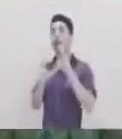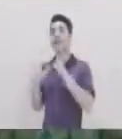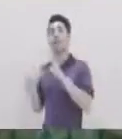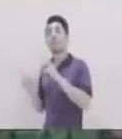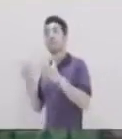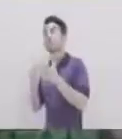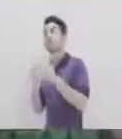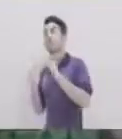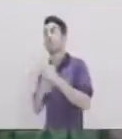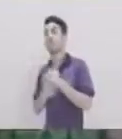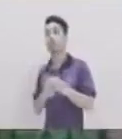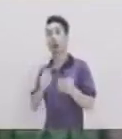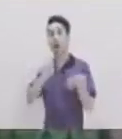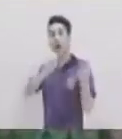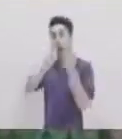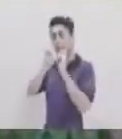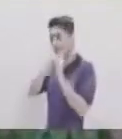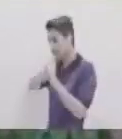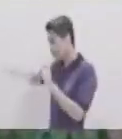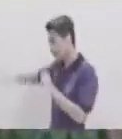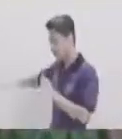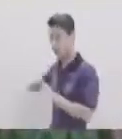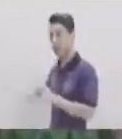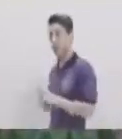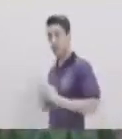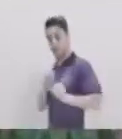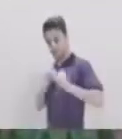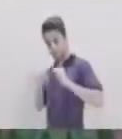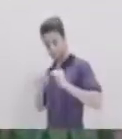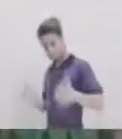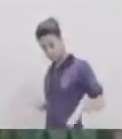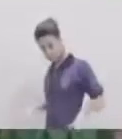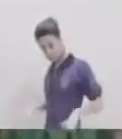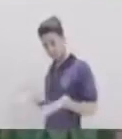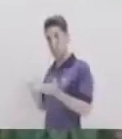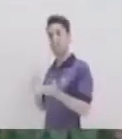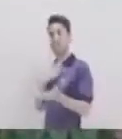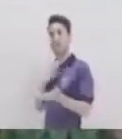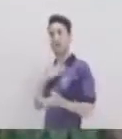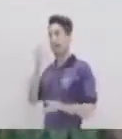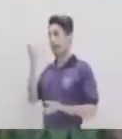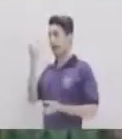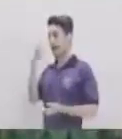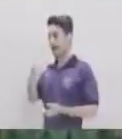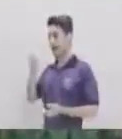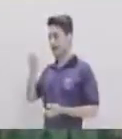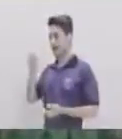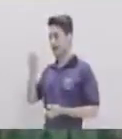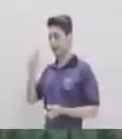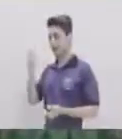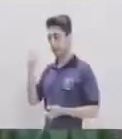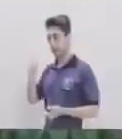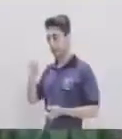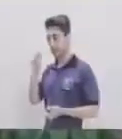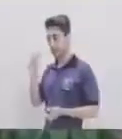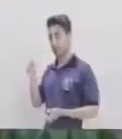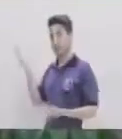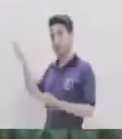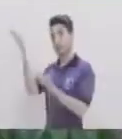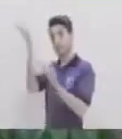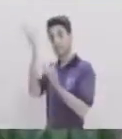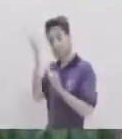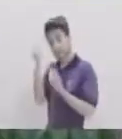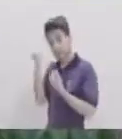Alguien que realmente Cambie entornos Y sea un potenciador De esperanza Una persona Que llegue a